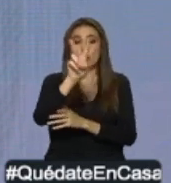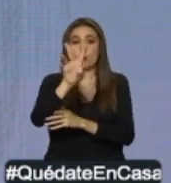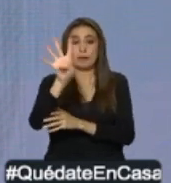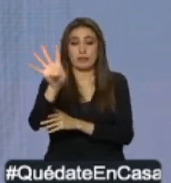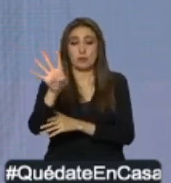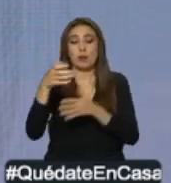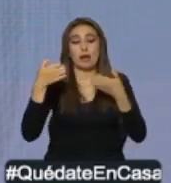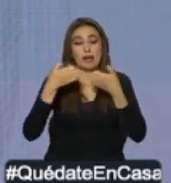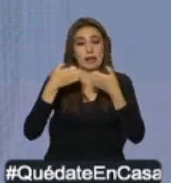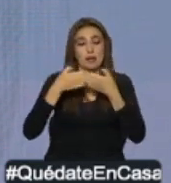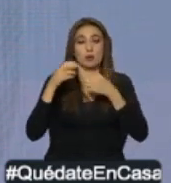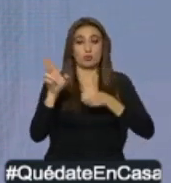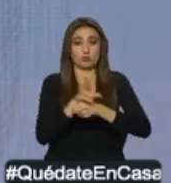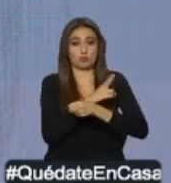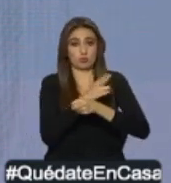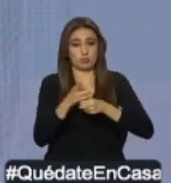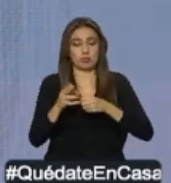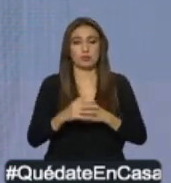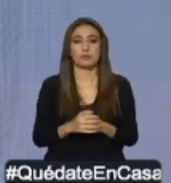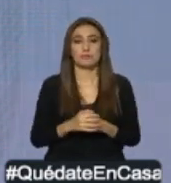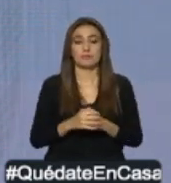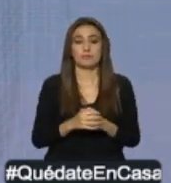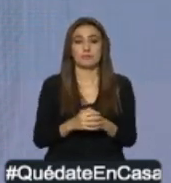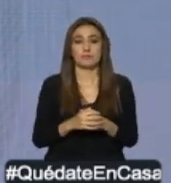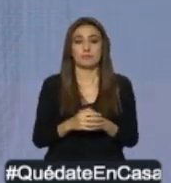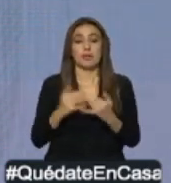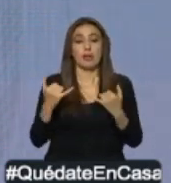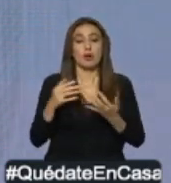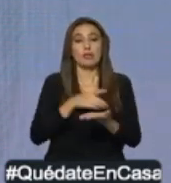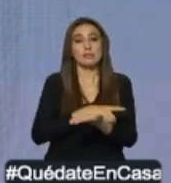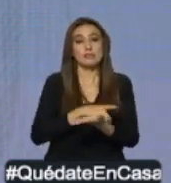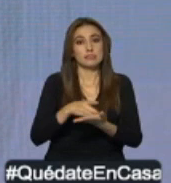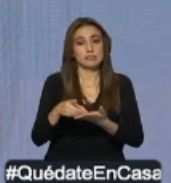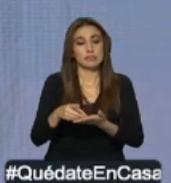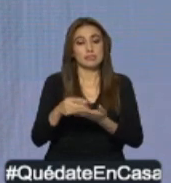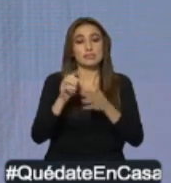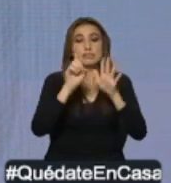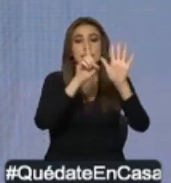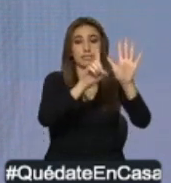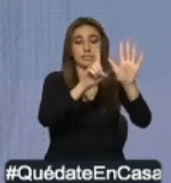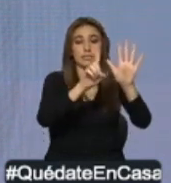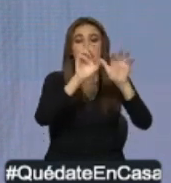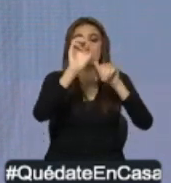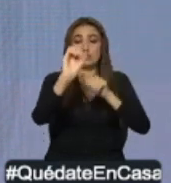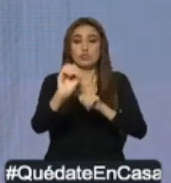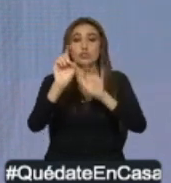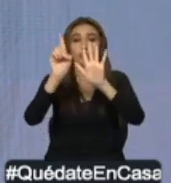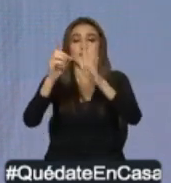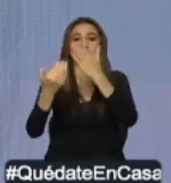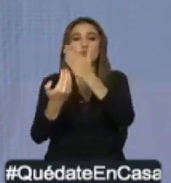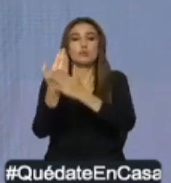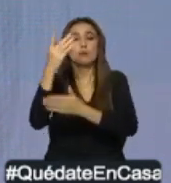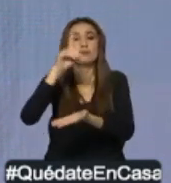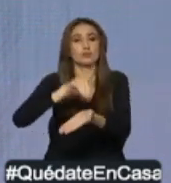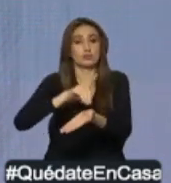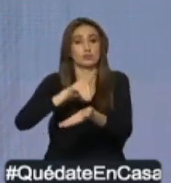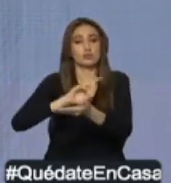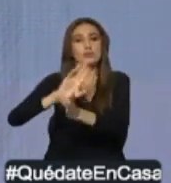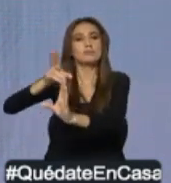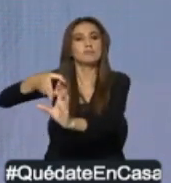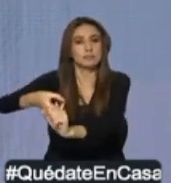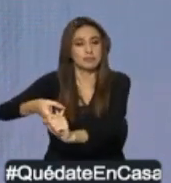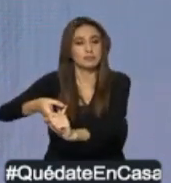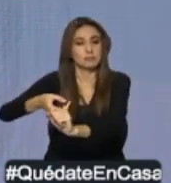pediátricas. En el transcurso de esta semana, 606 nuevos profesionales de la salud se incorporarán al